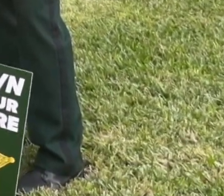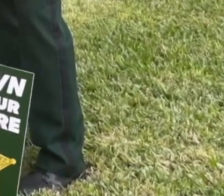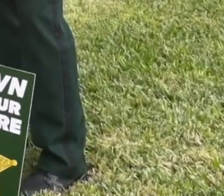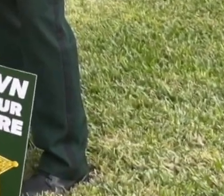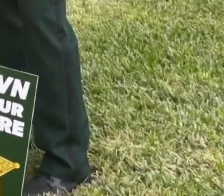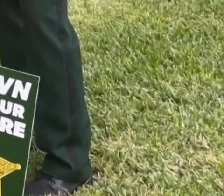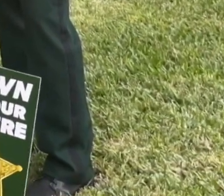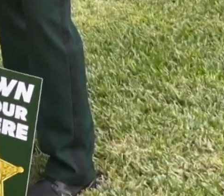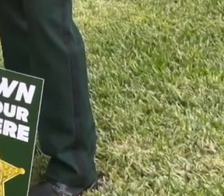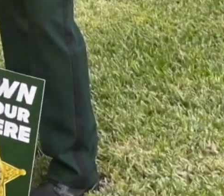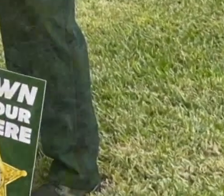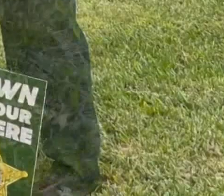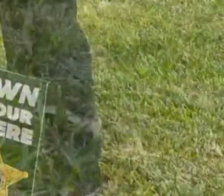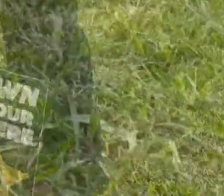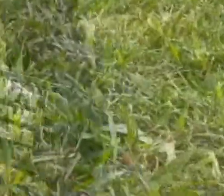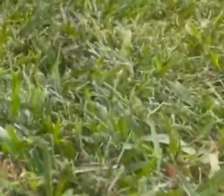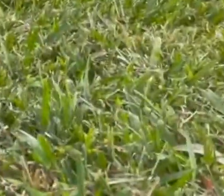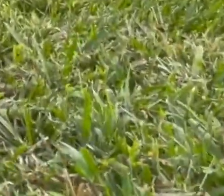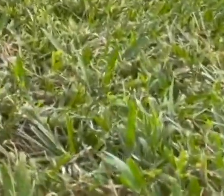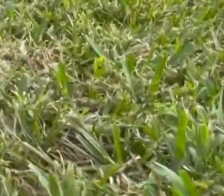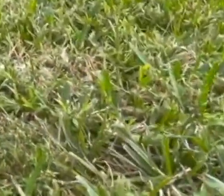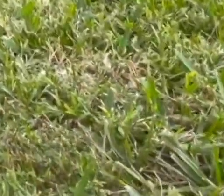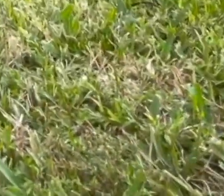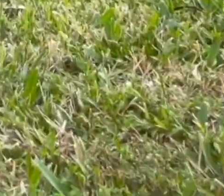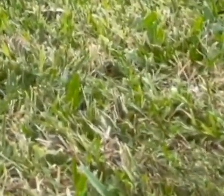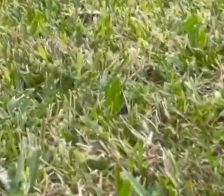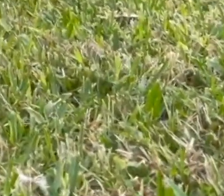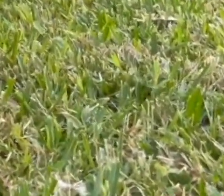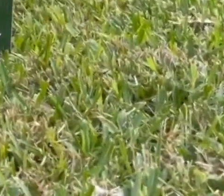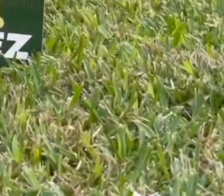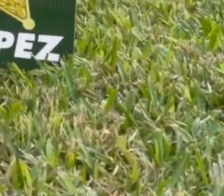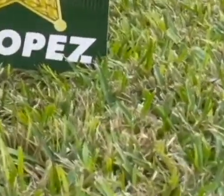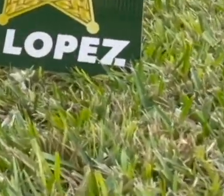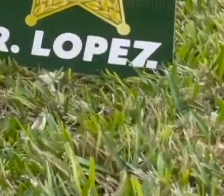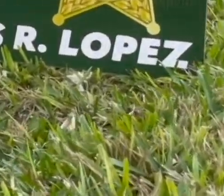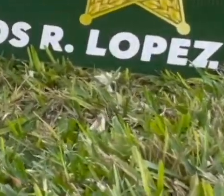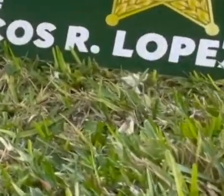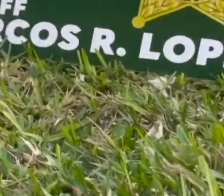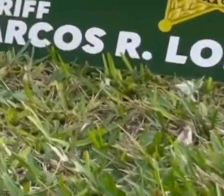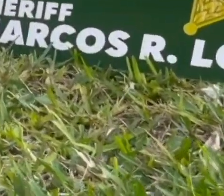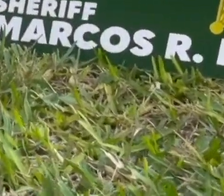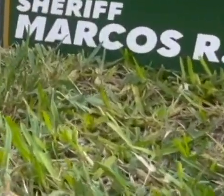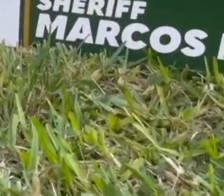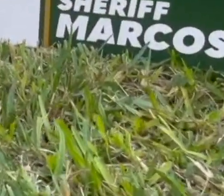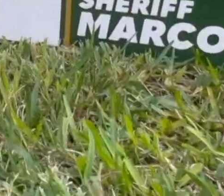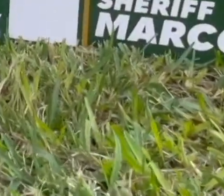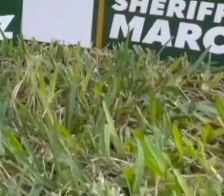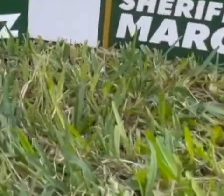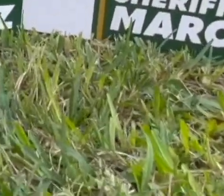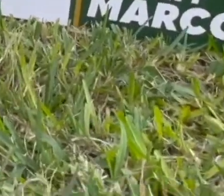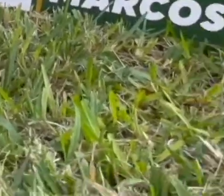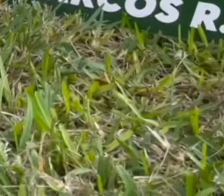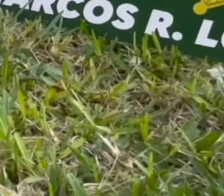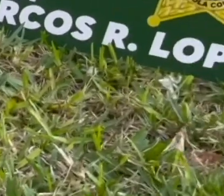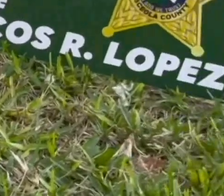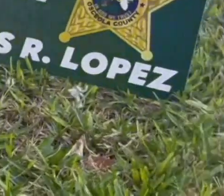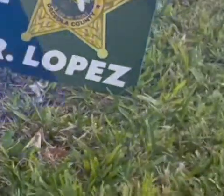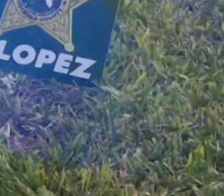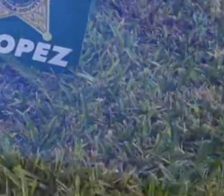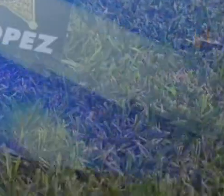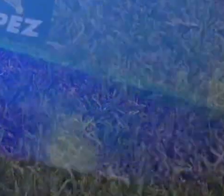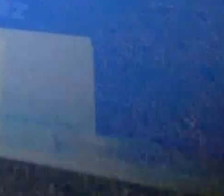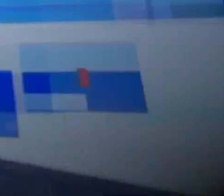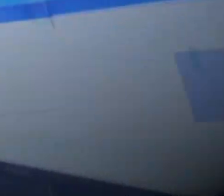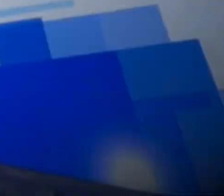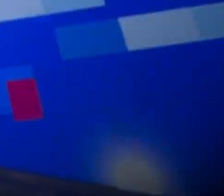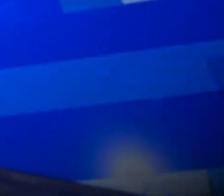porque juntos como unos vamos a parar ni una vida más, señores. No hay razón para que tengamos una pérdida de vida más